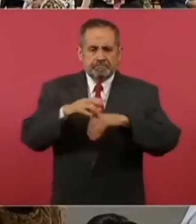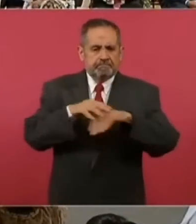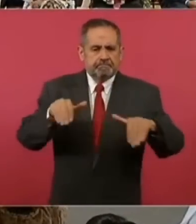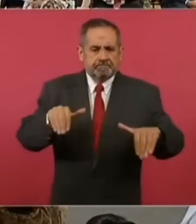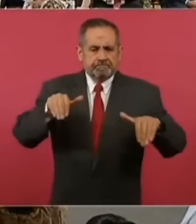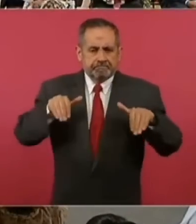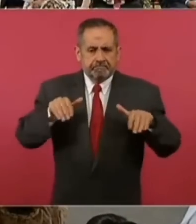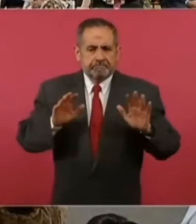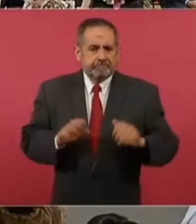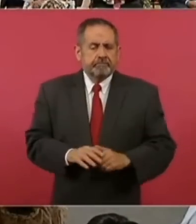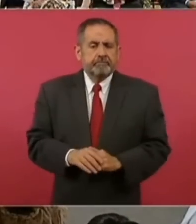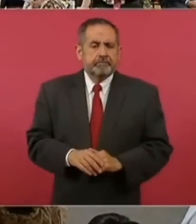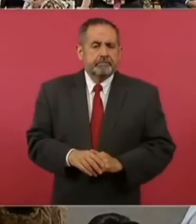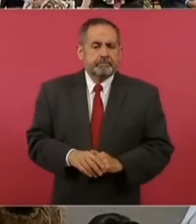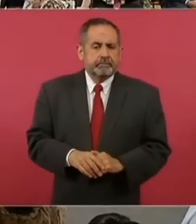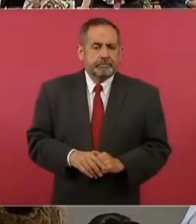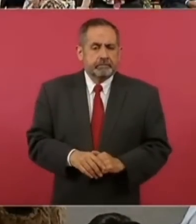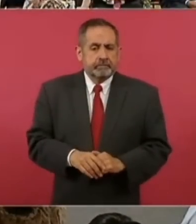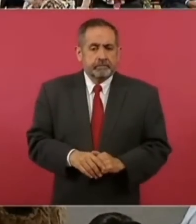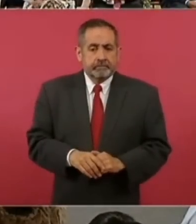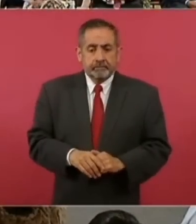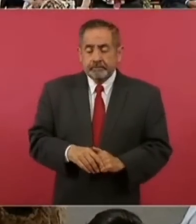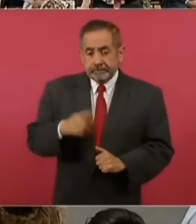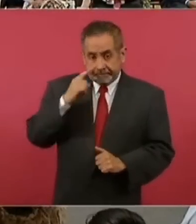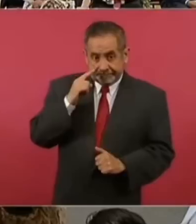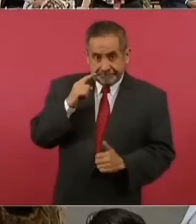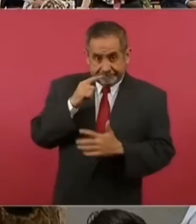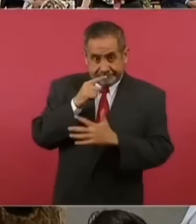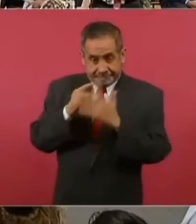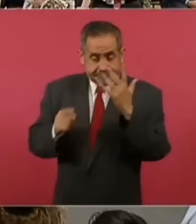todos los votos